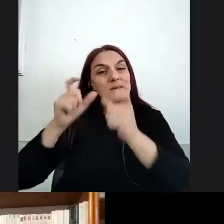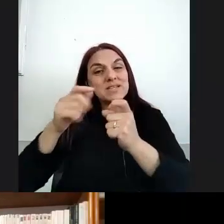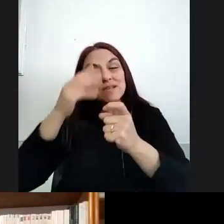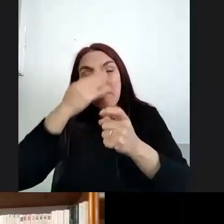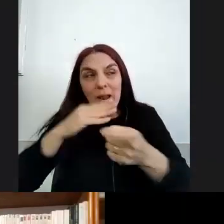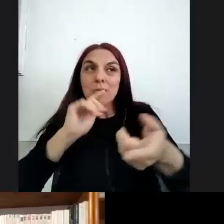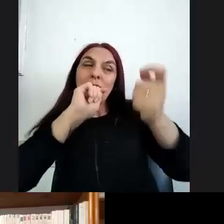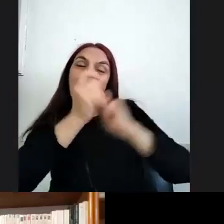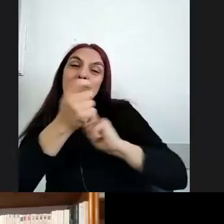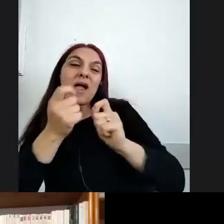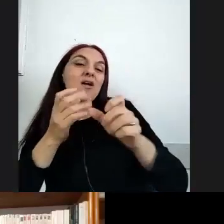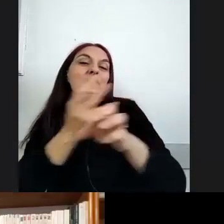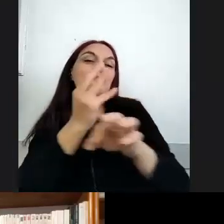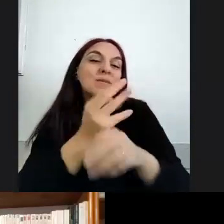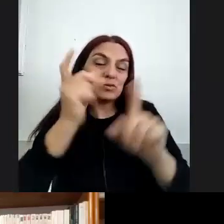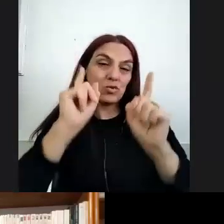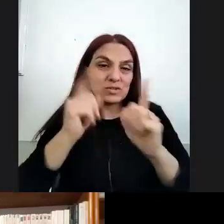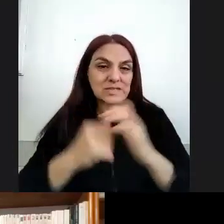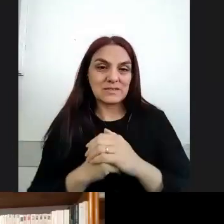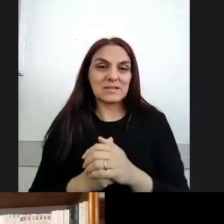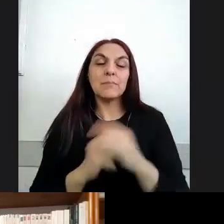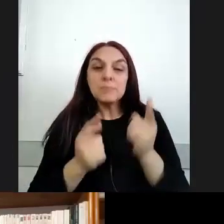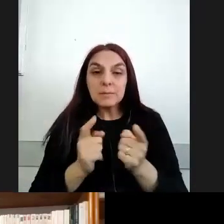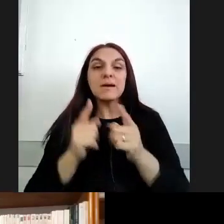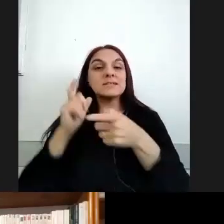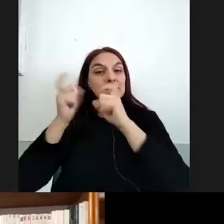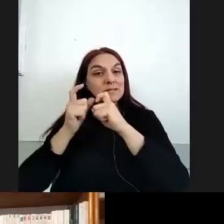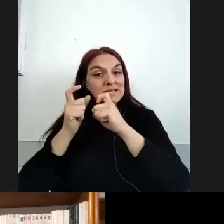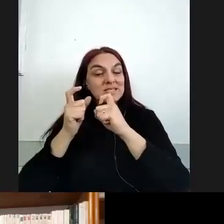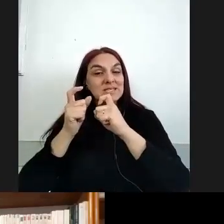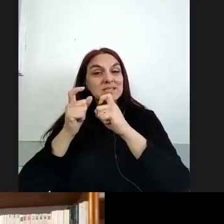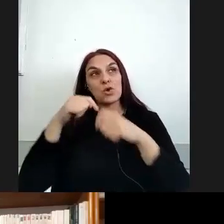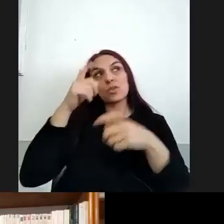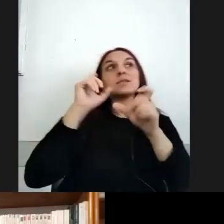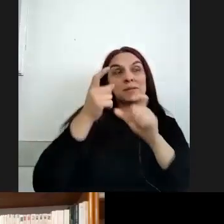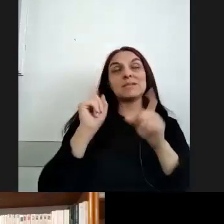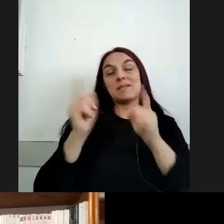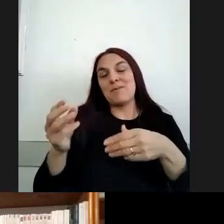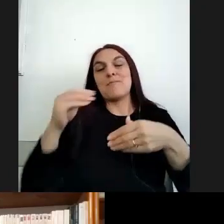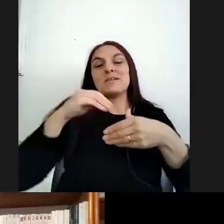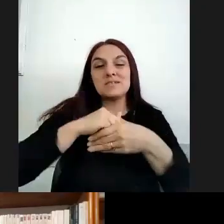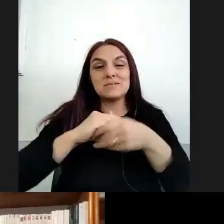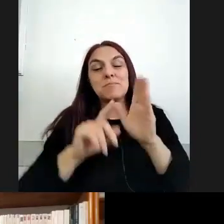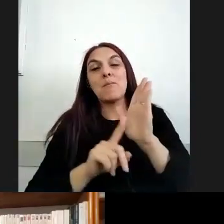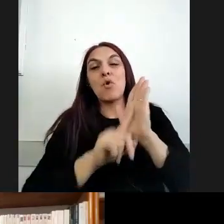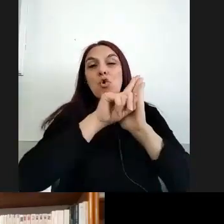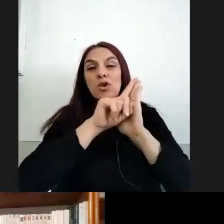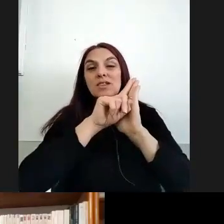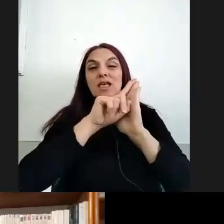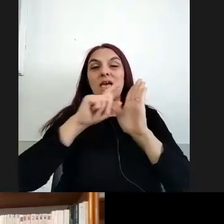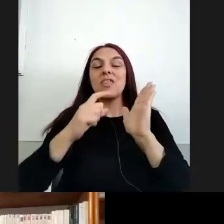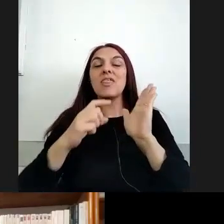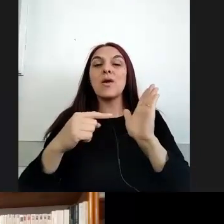docente porque de alguna manera estas experiencias así como otras en las que participamos en el norte de la provincia de Buenos Aires